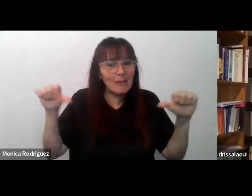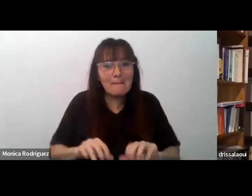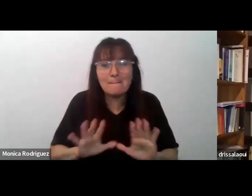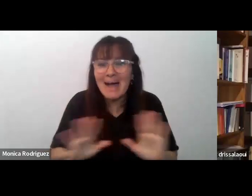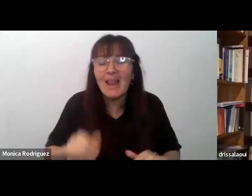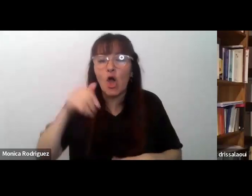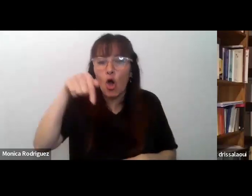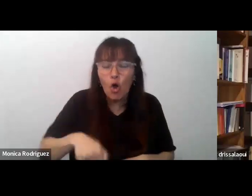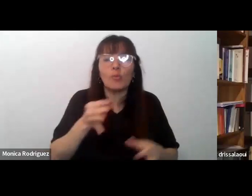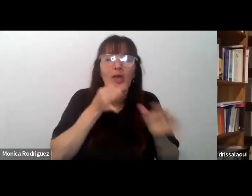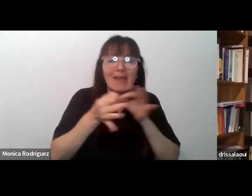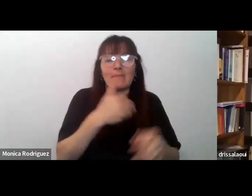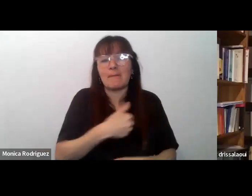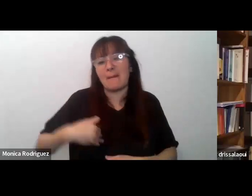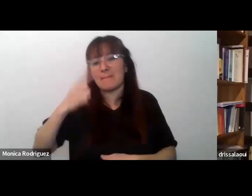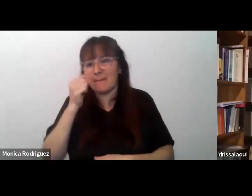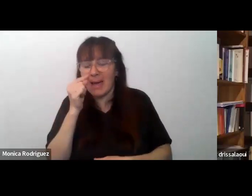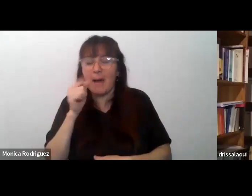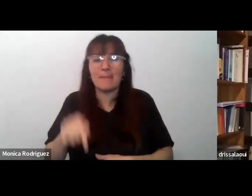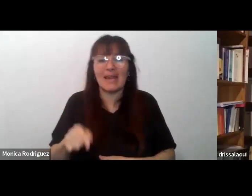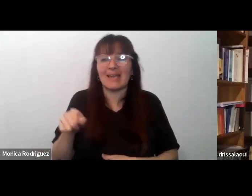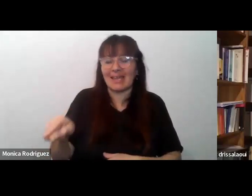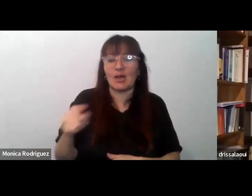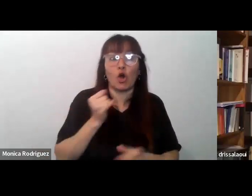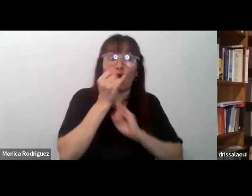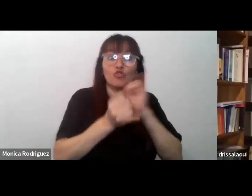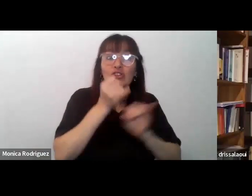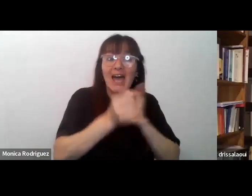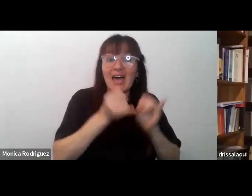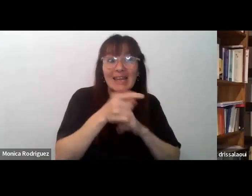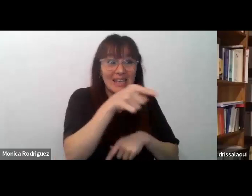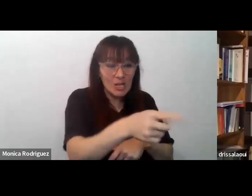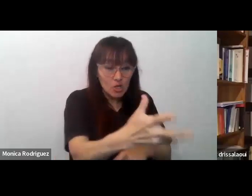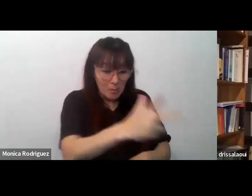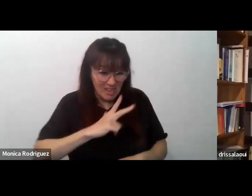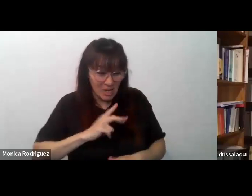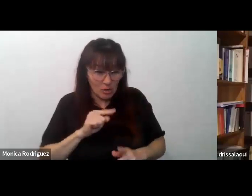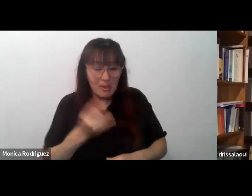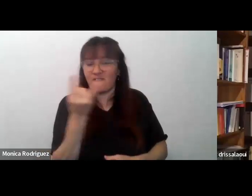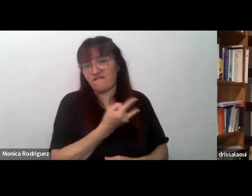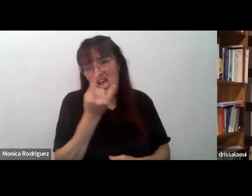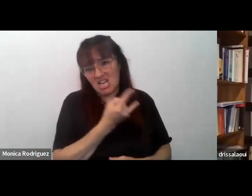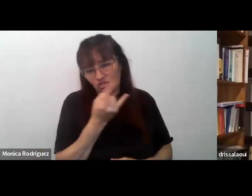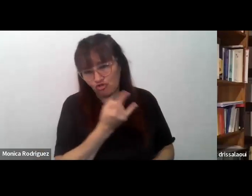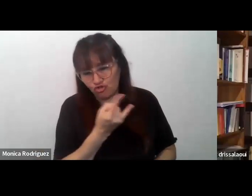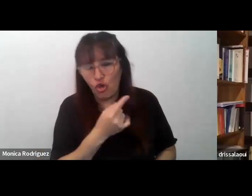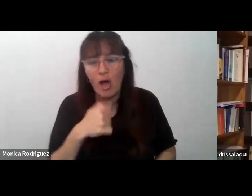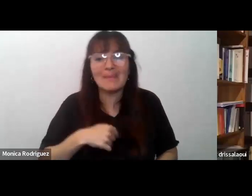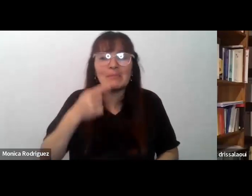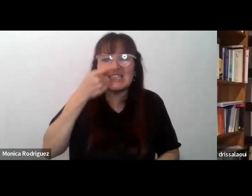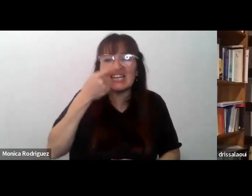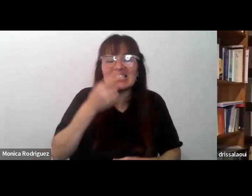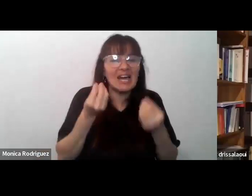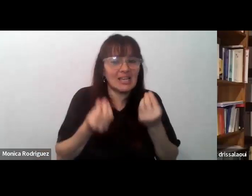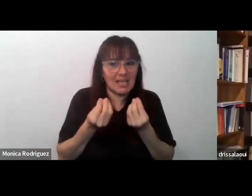mis padres para decirles que todo lo que me han dicho era falso y a mí lo que me interesa de este diario